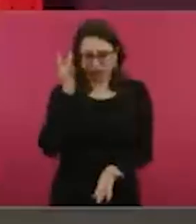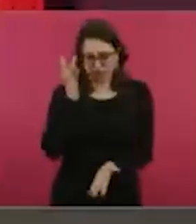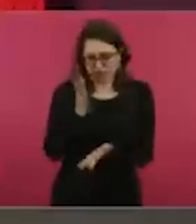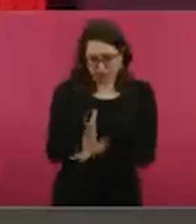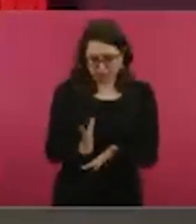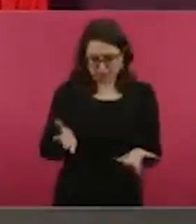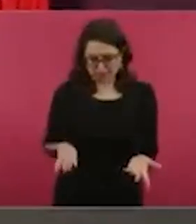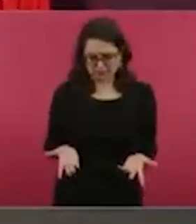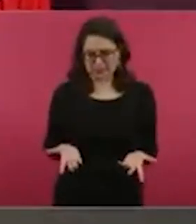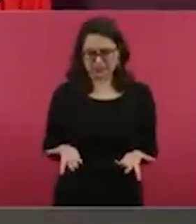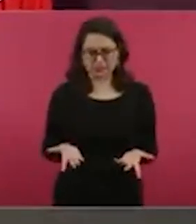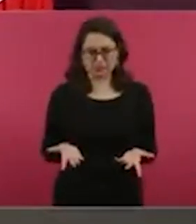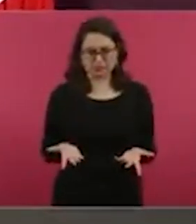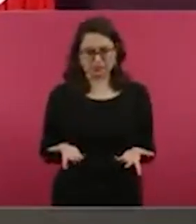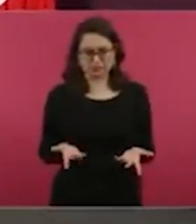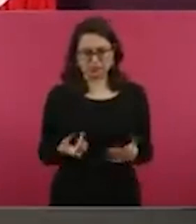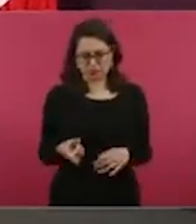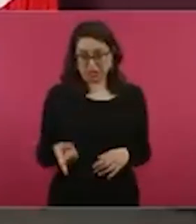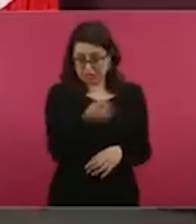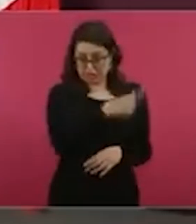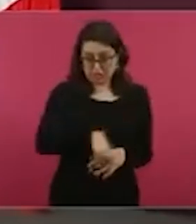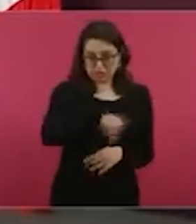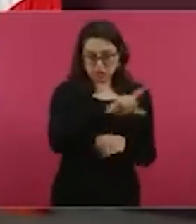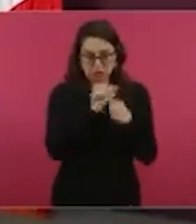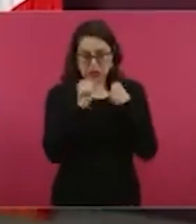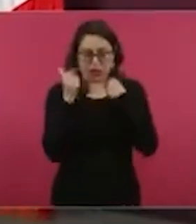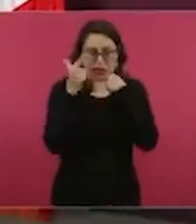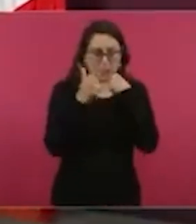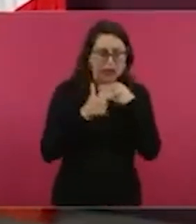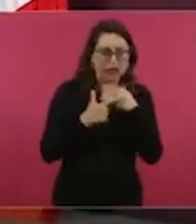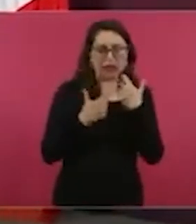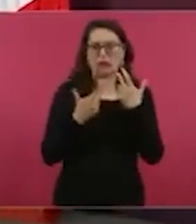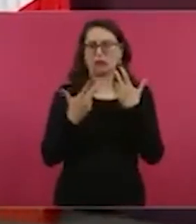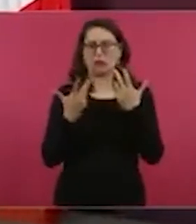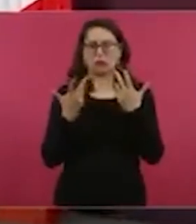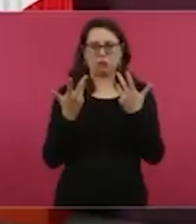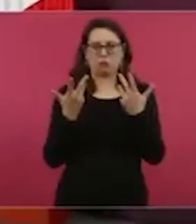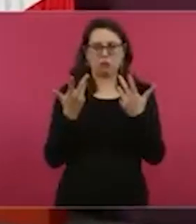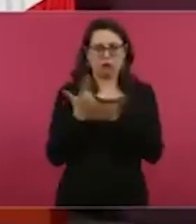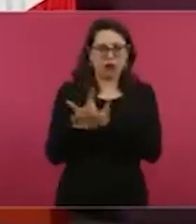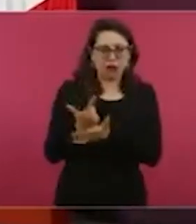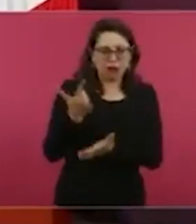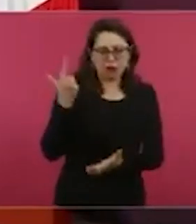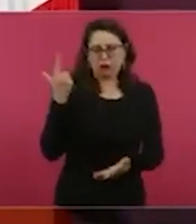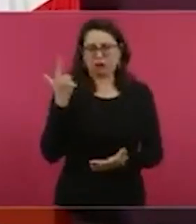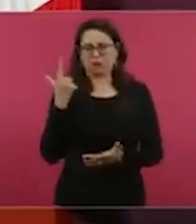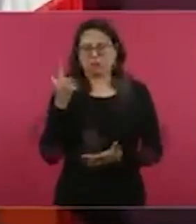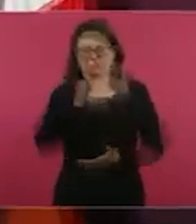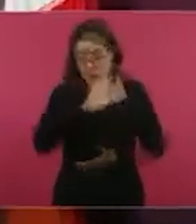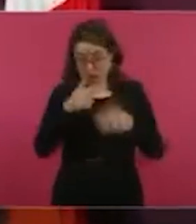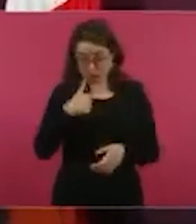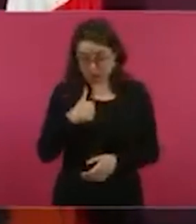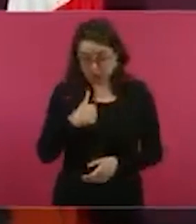ideológico. De igual manera, el presidente López Obrador afirmó que su mayor blindaje es el pueblo y que su conciencia es su tribunal.